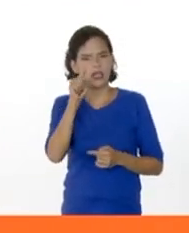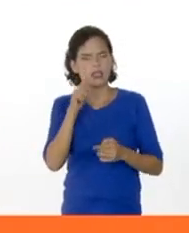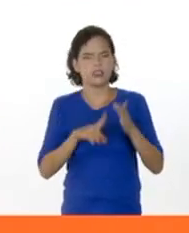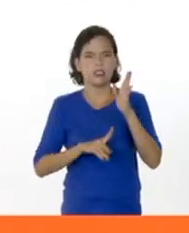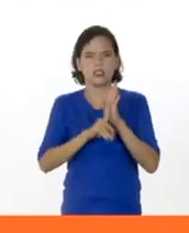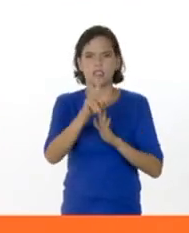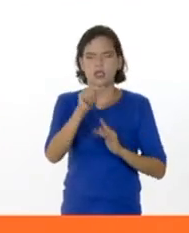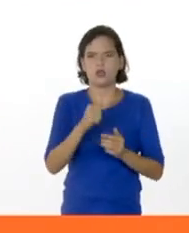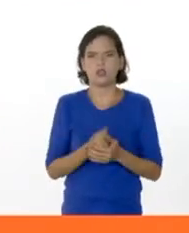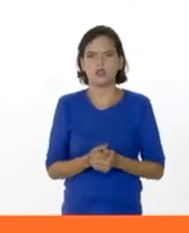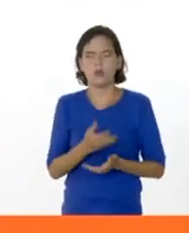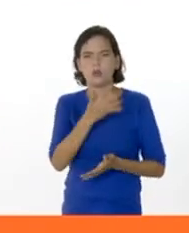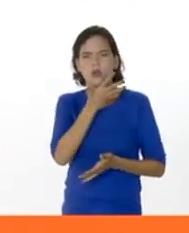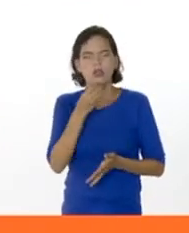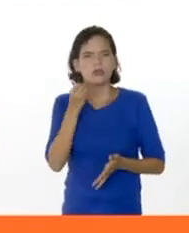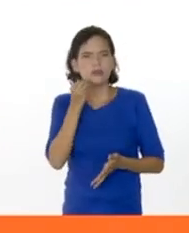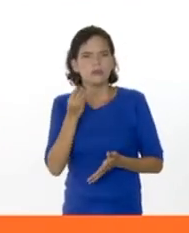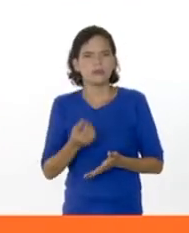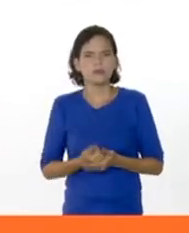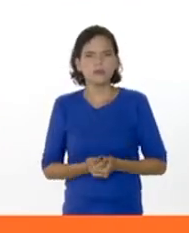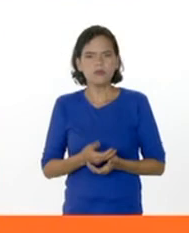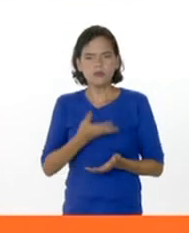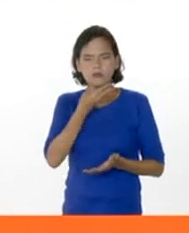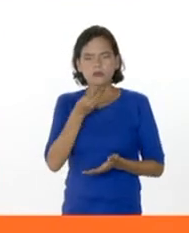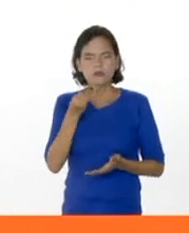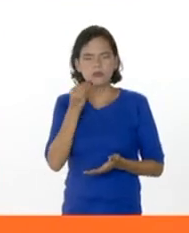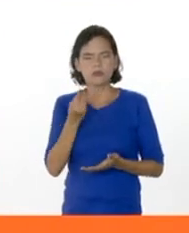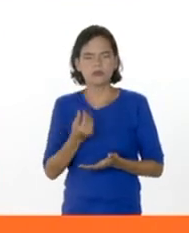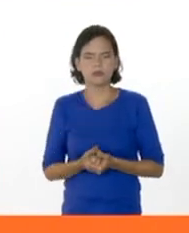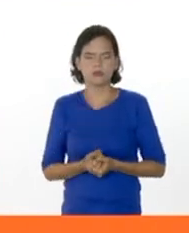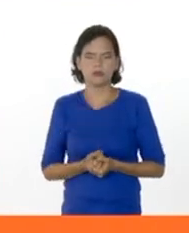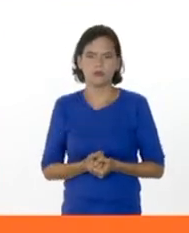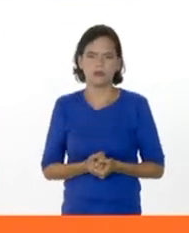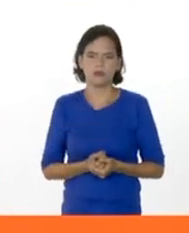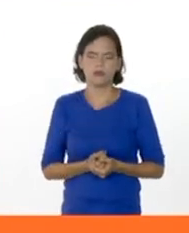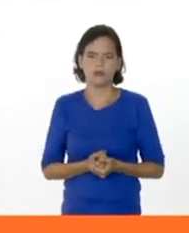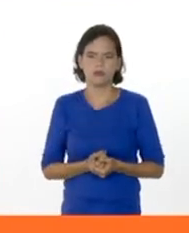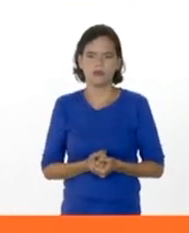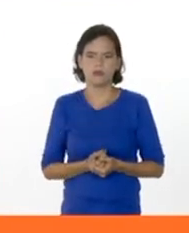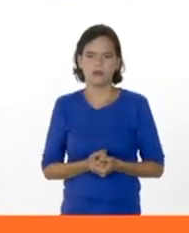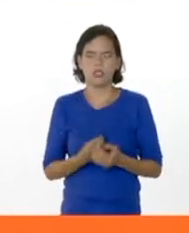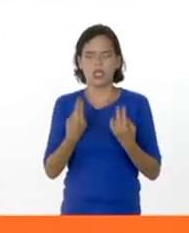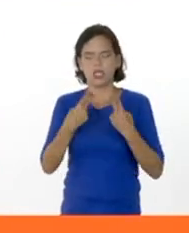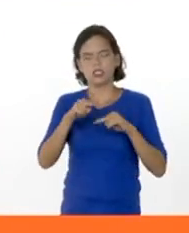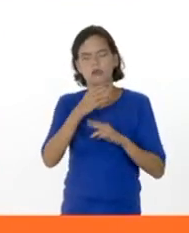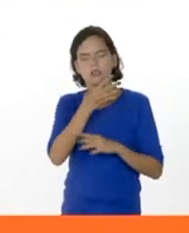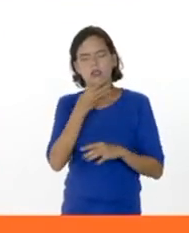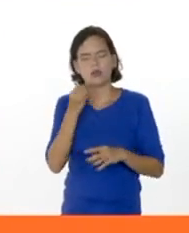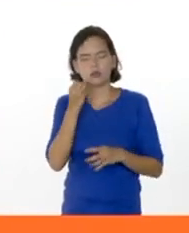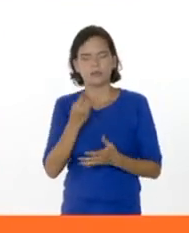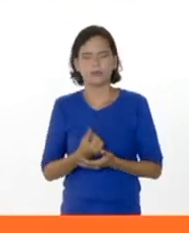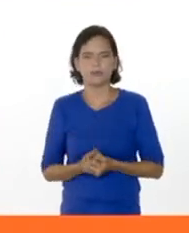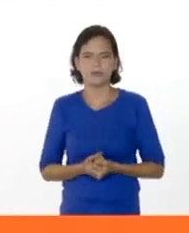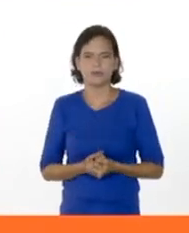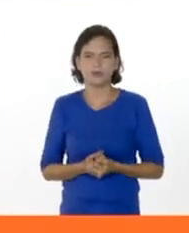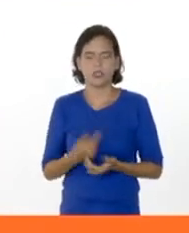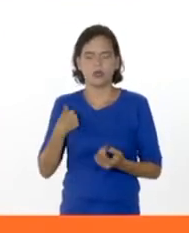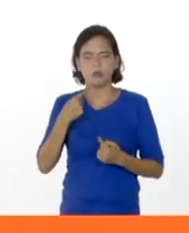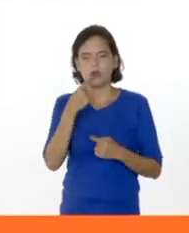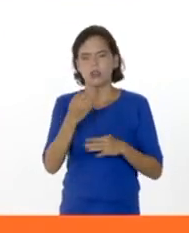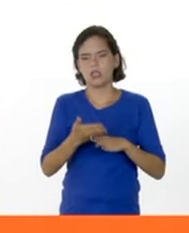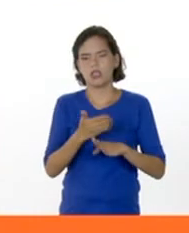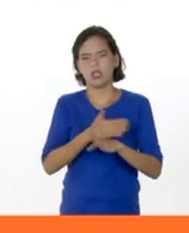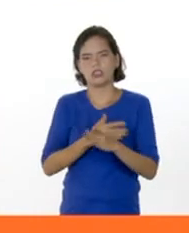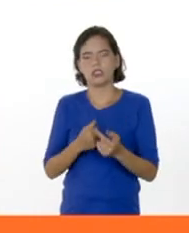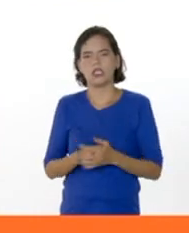Porque en la etapa de la adolescencia, muchachos, profesor Reinaldo, en la etapa de la adolescencia, como les dije al principio,